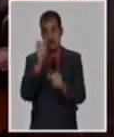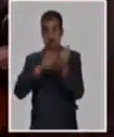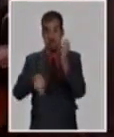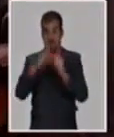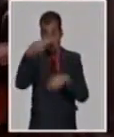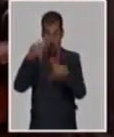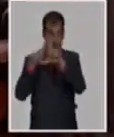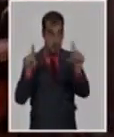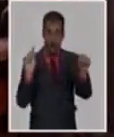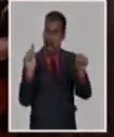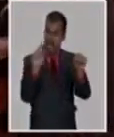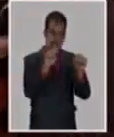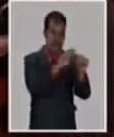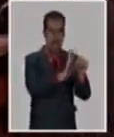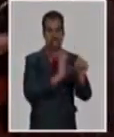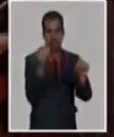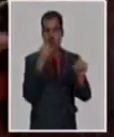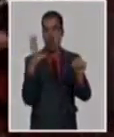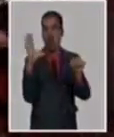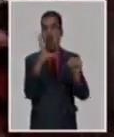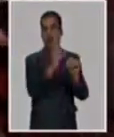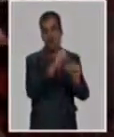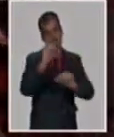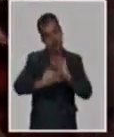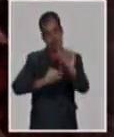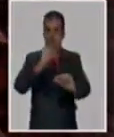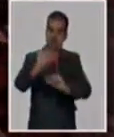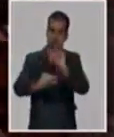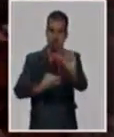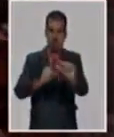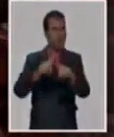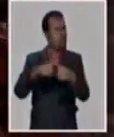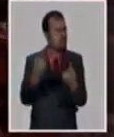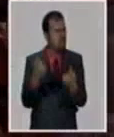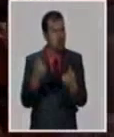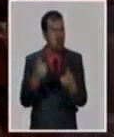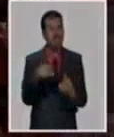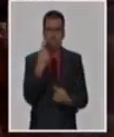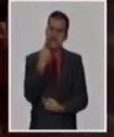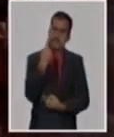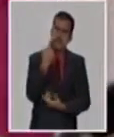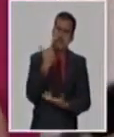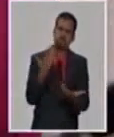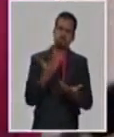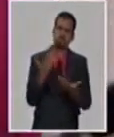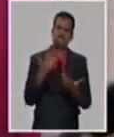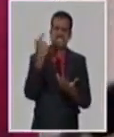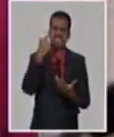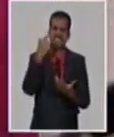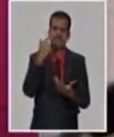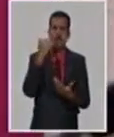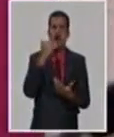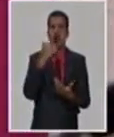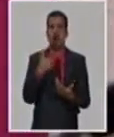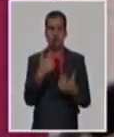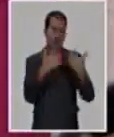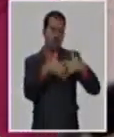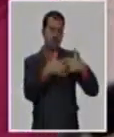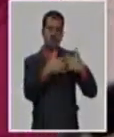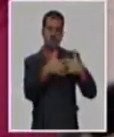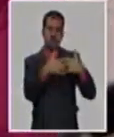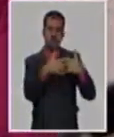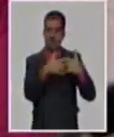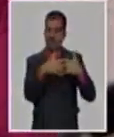país. ¿Por qué podemos asegurar esto? Porque hemos estado viendo los números con las capacidades productivas.